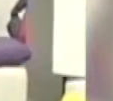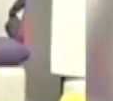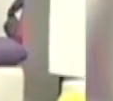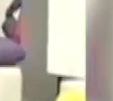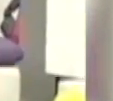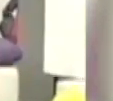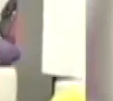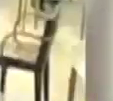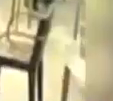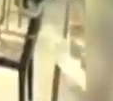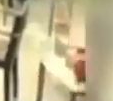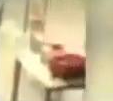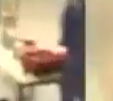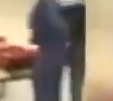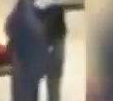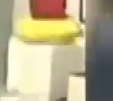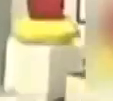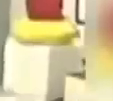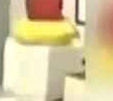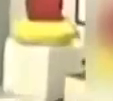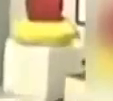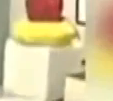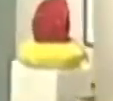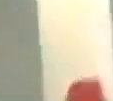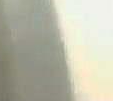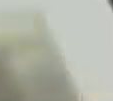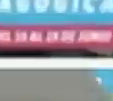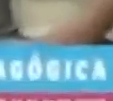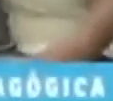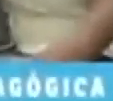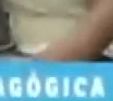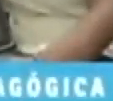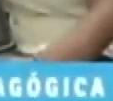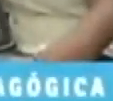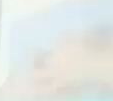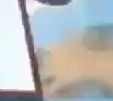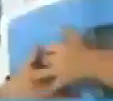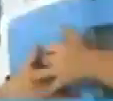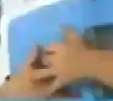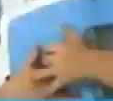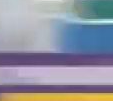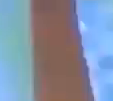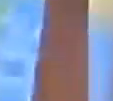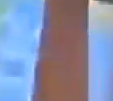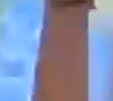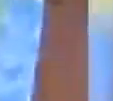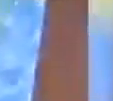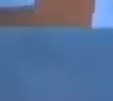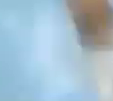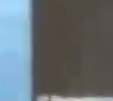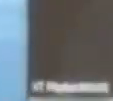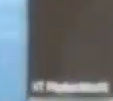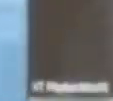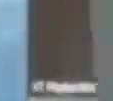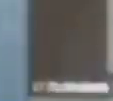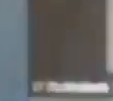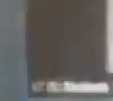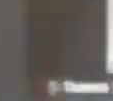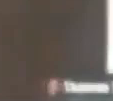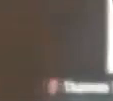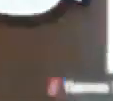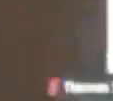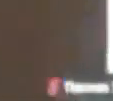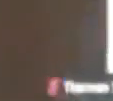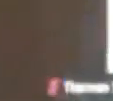Cada Familia Una Escuela ha realizado múltiples actividades tales como guías pedagógicas, los portafolios, los